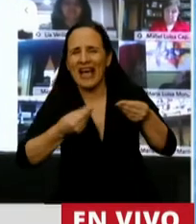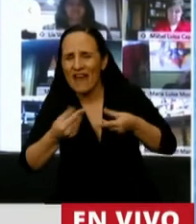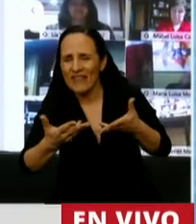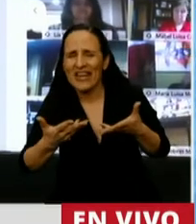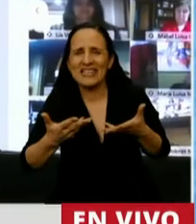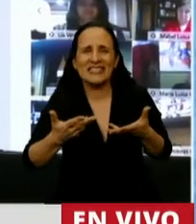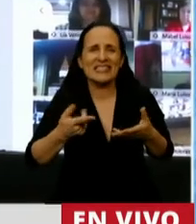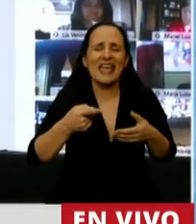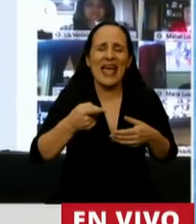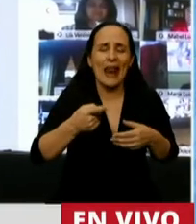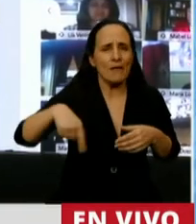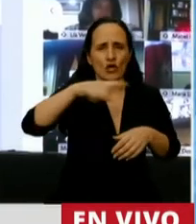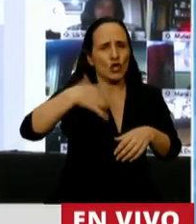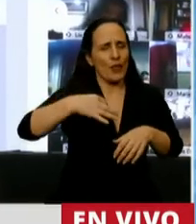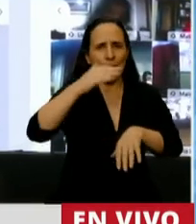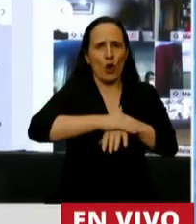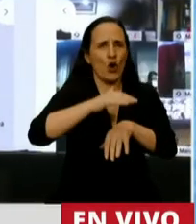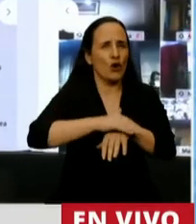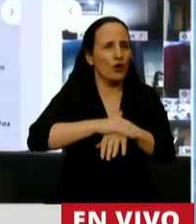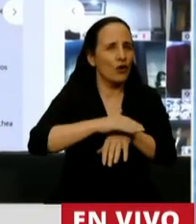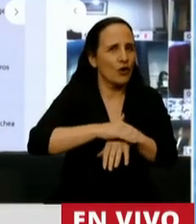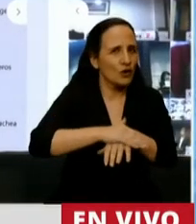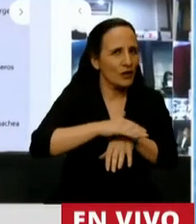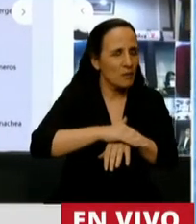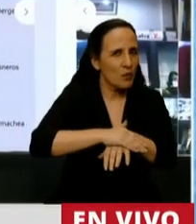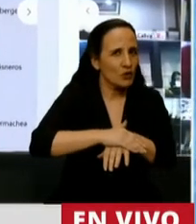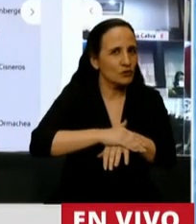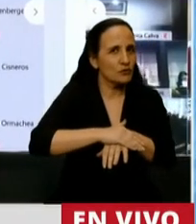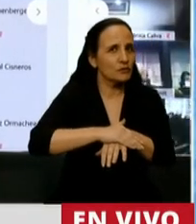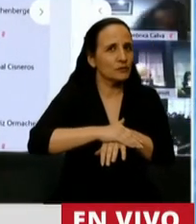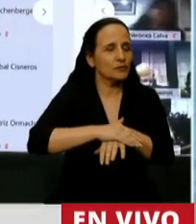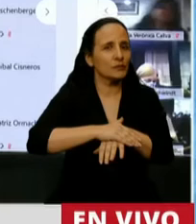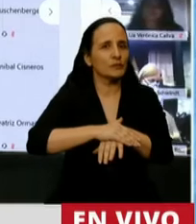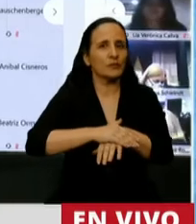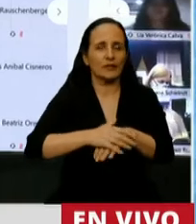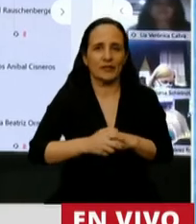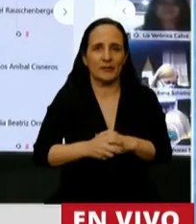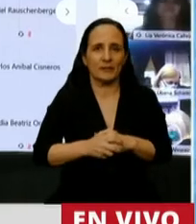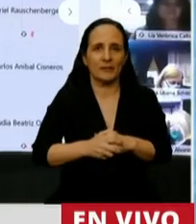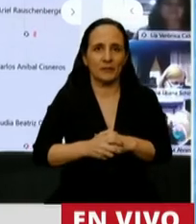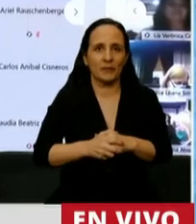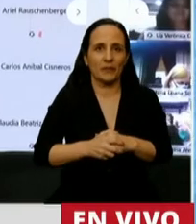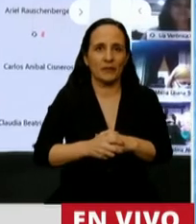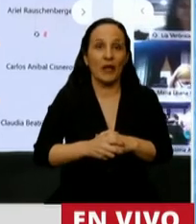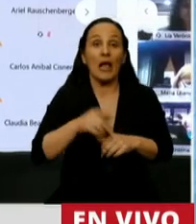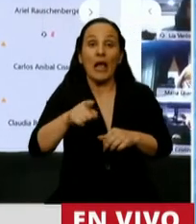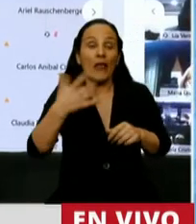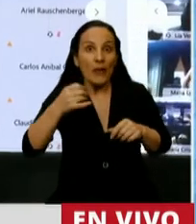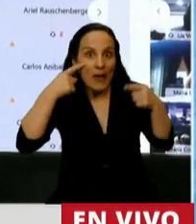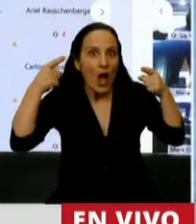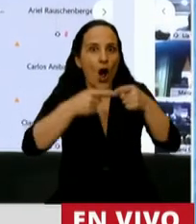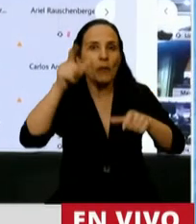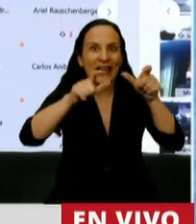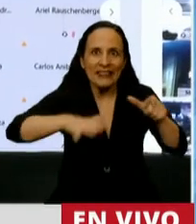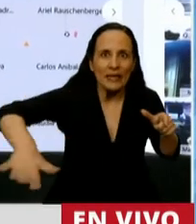nos demanda responsabilidad y un profundo sentido del bien común. Son momentos complejos,